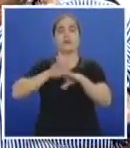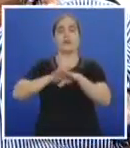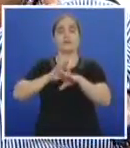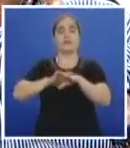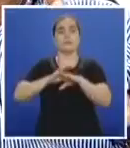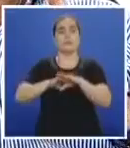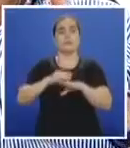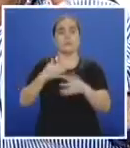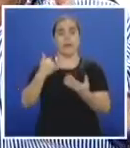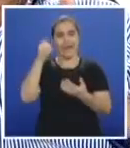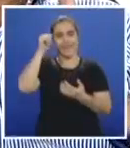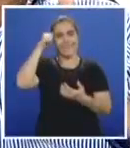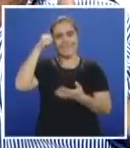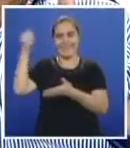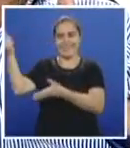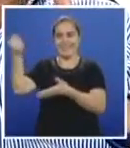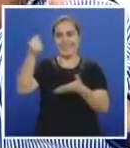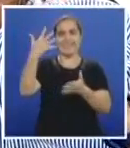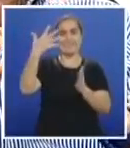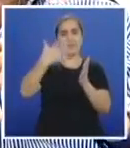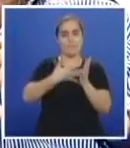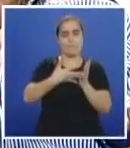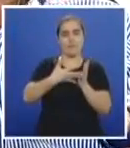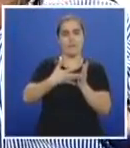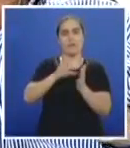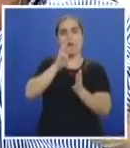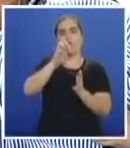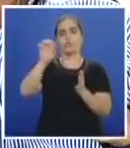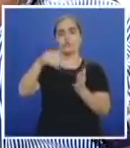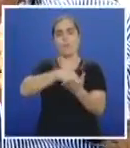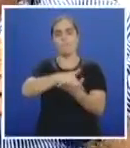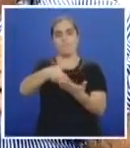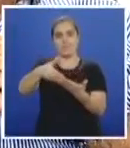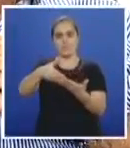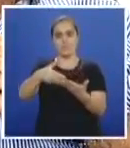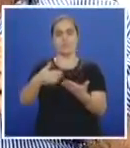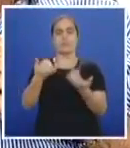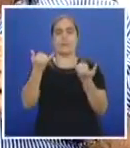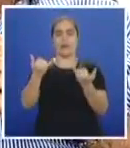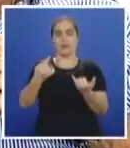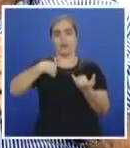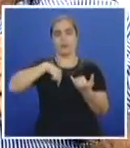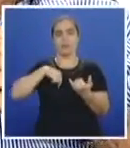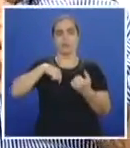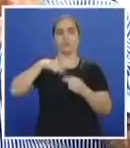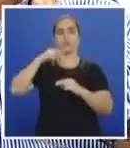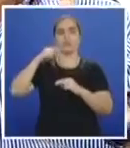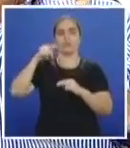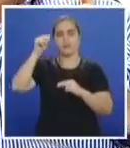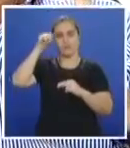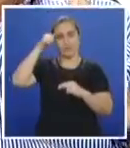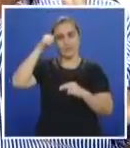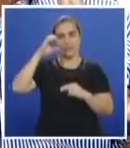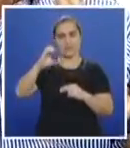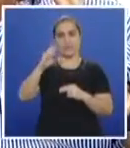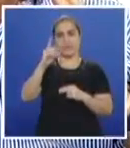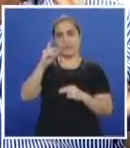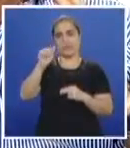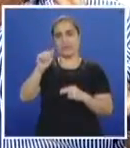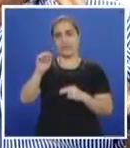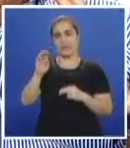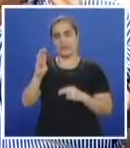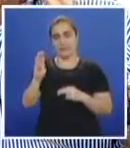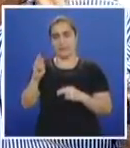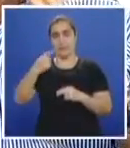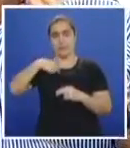con los 5.800 millones de pesos es que vamos a invertir producto de las utilidades del CDAB donde